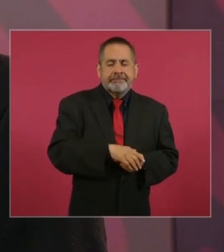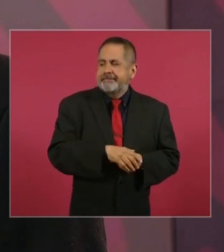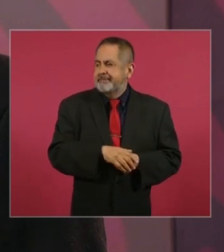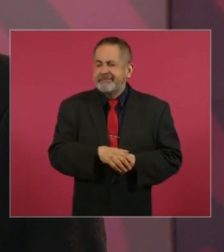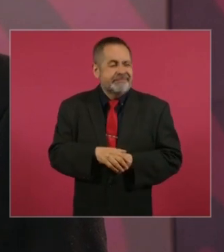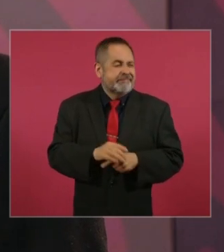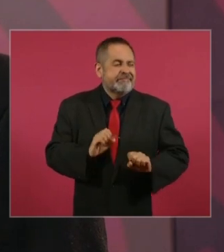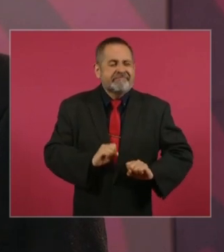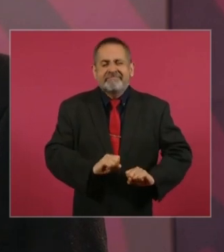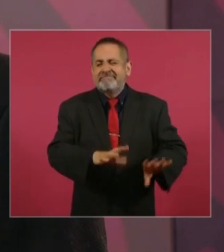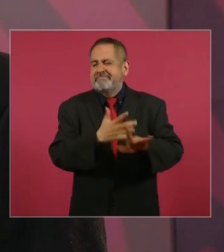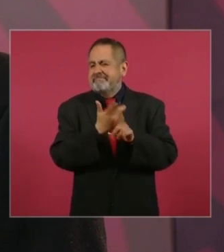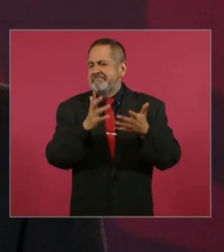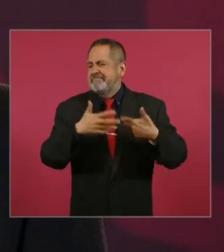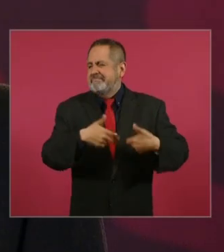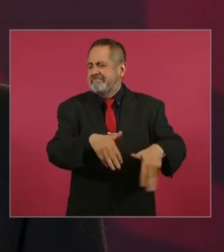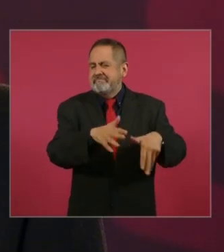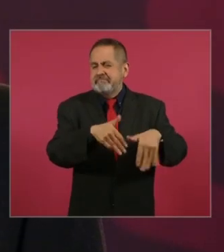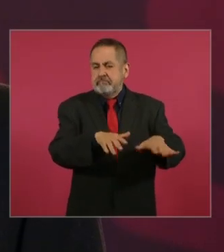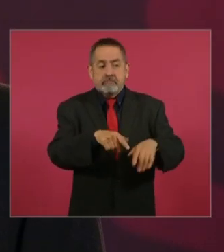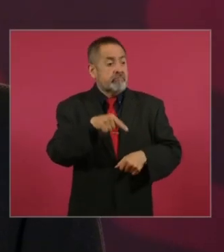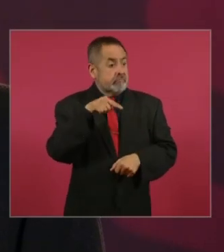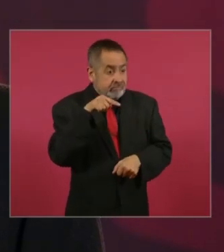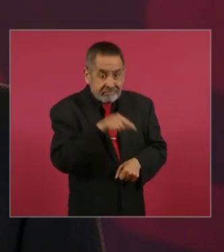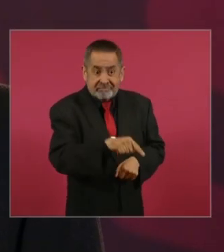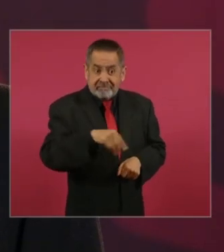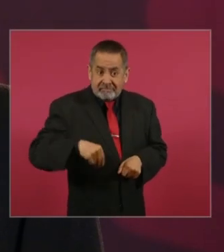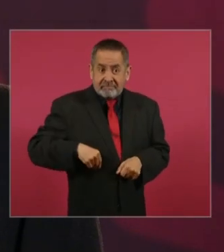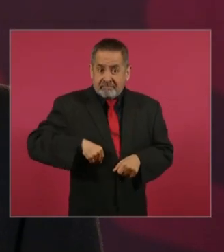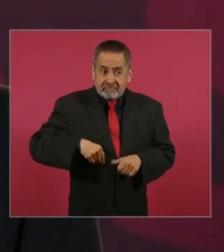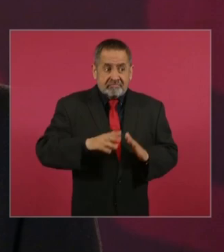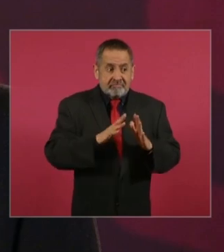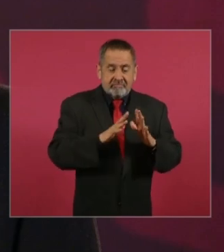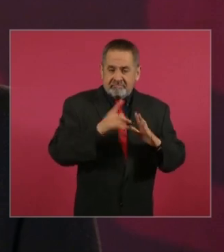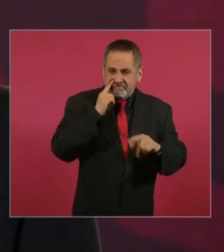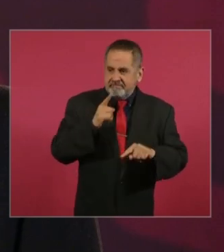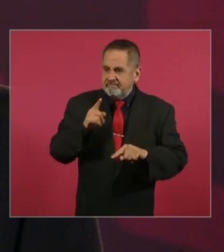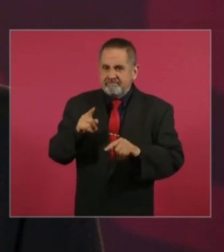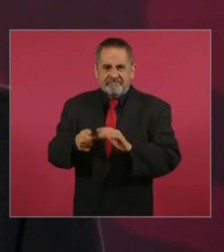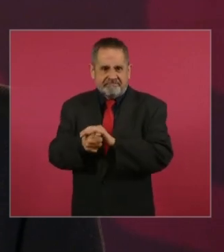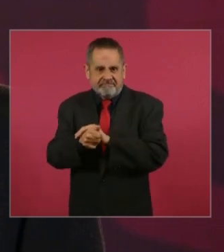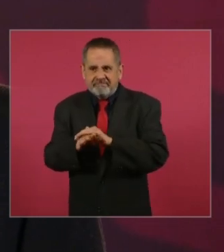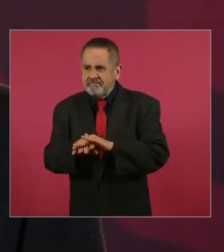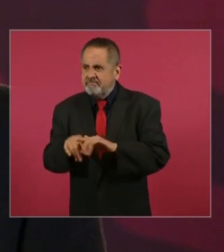a quienes habían participado en la desaparición de los jóvenes.